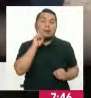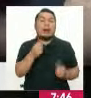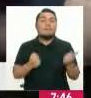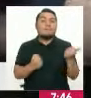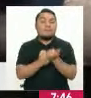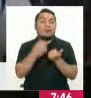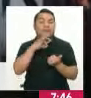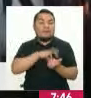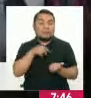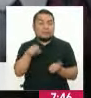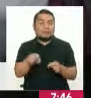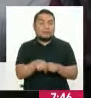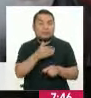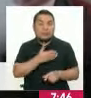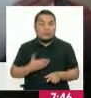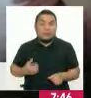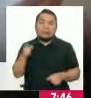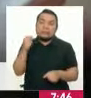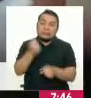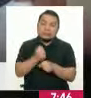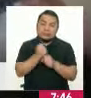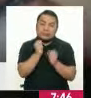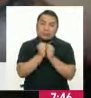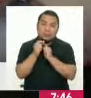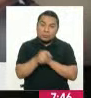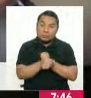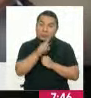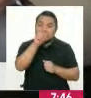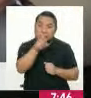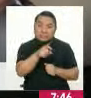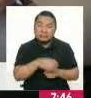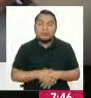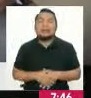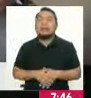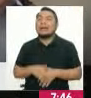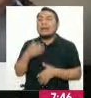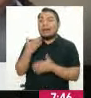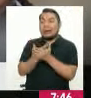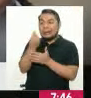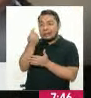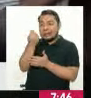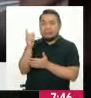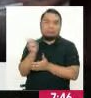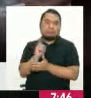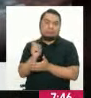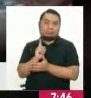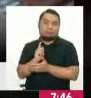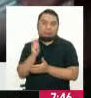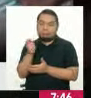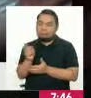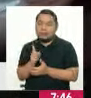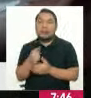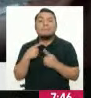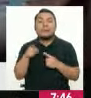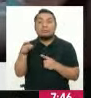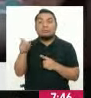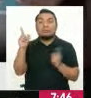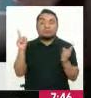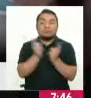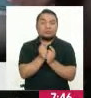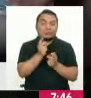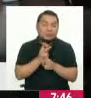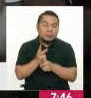apoyo, beneficio por parte del Estado por la labor que desarrolla. Económica no, pero a través de las acciones de acompañamiento, además de